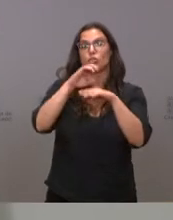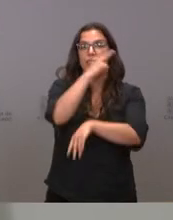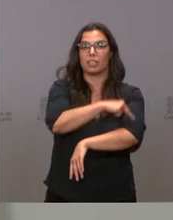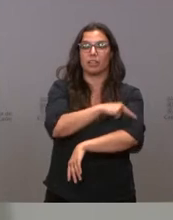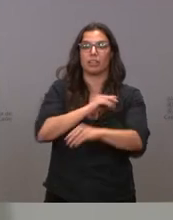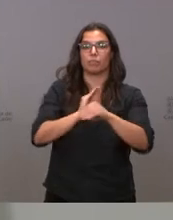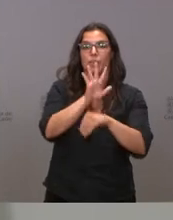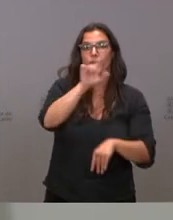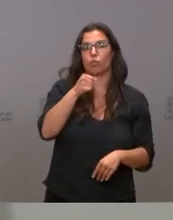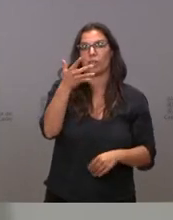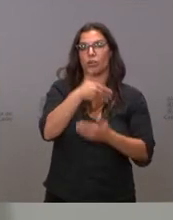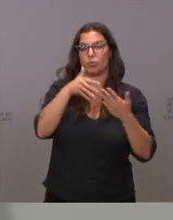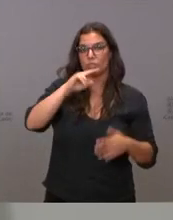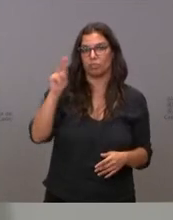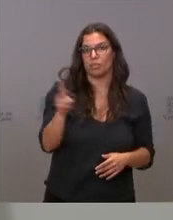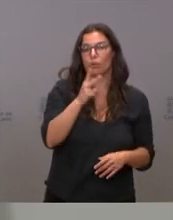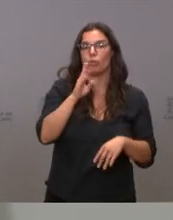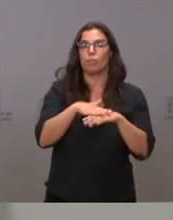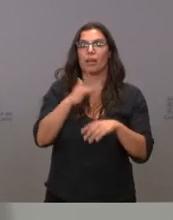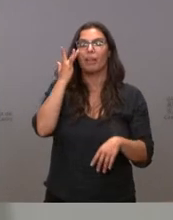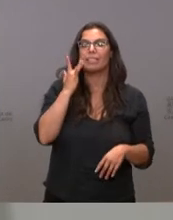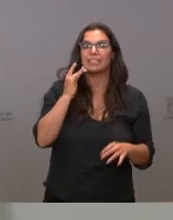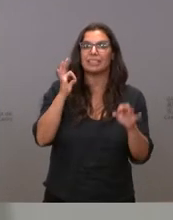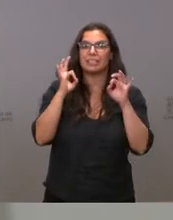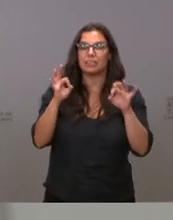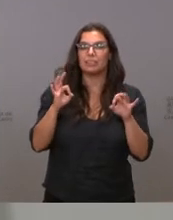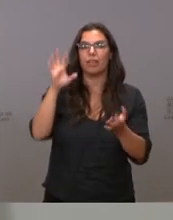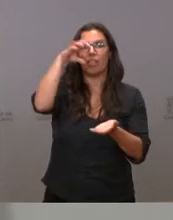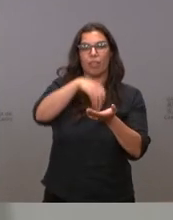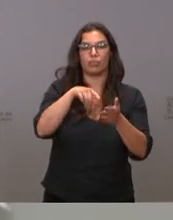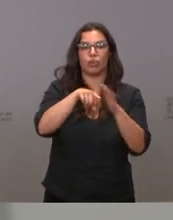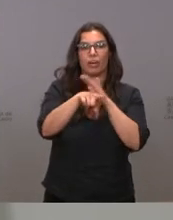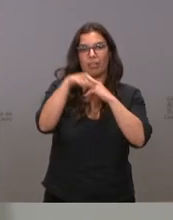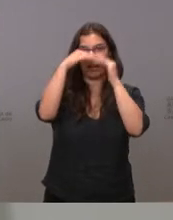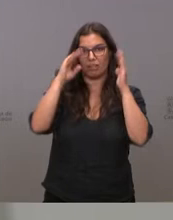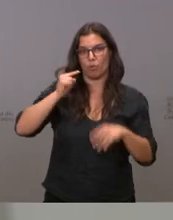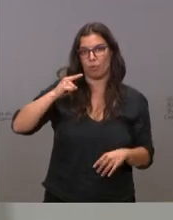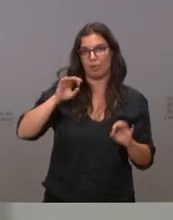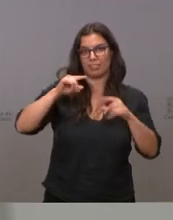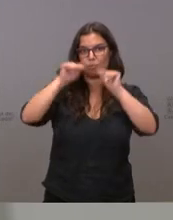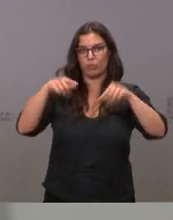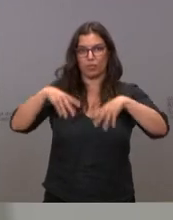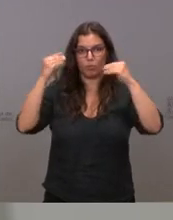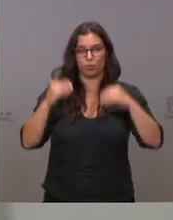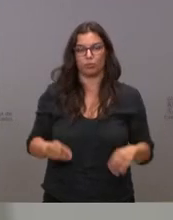,5 millones de euros a la limpieza de los centros de la Gerencia de Atención Primaria en Burgos.